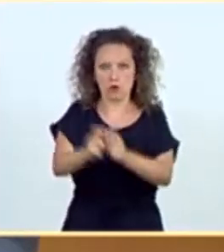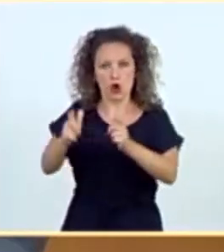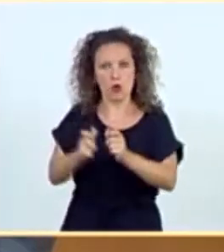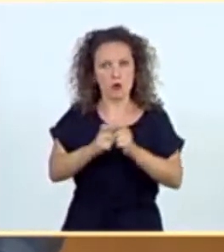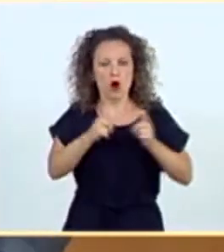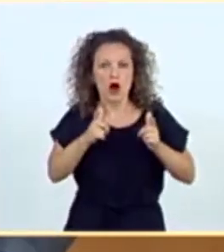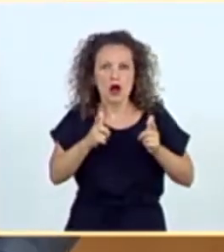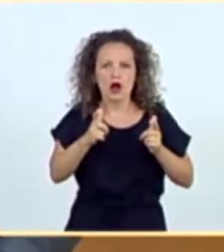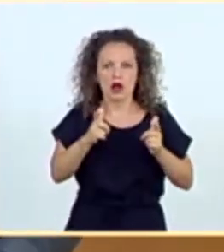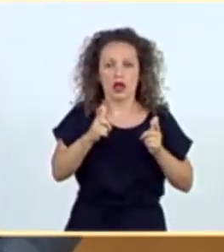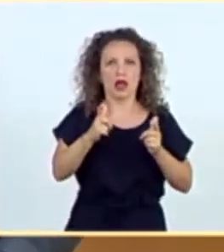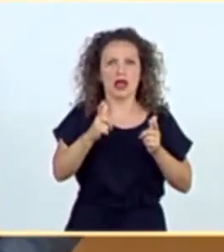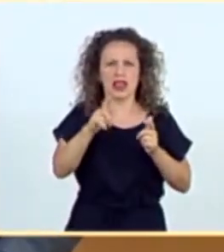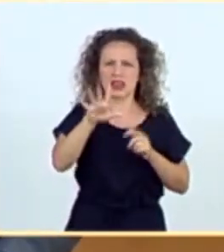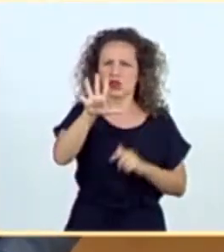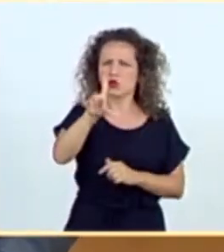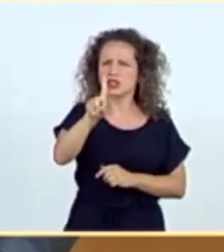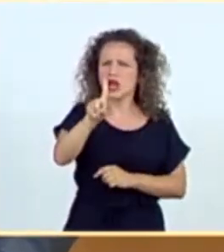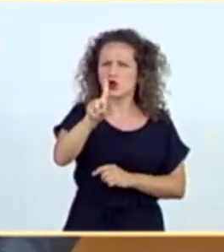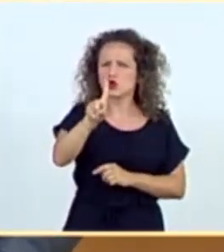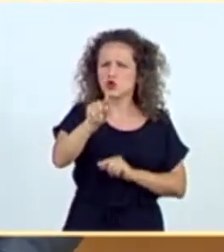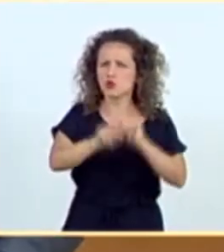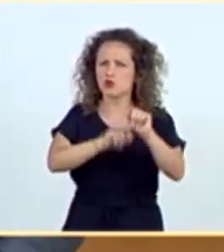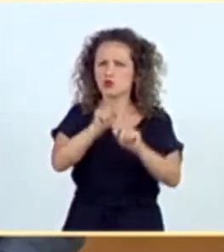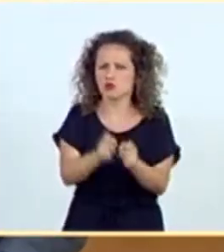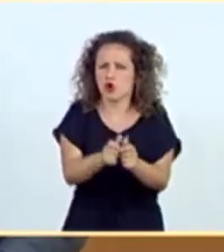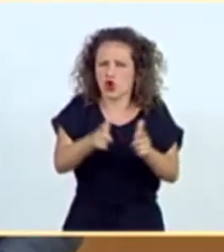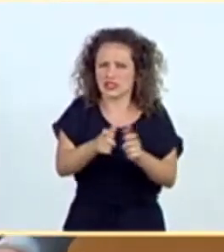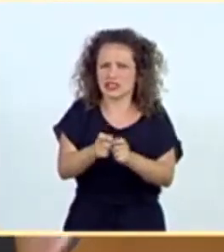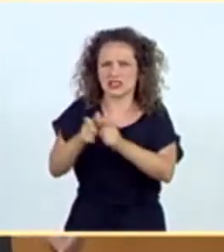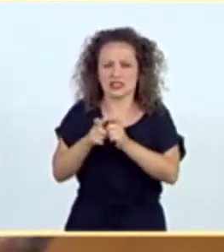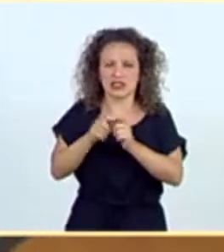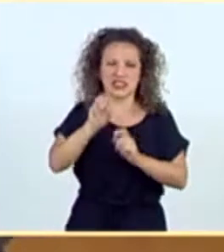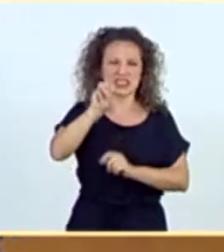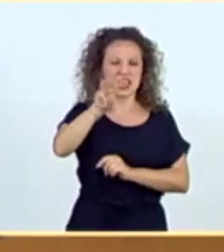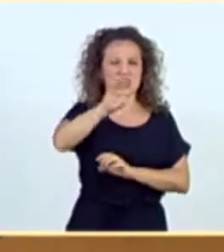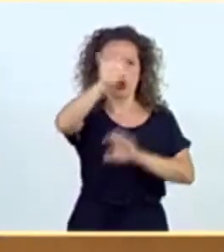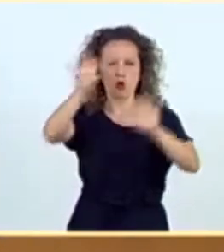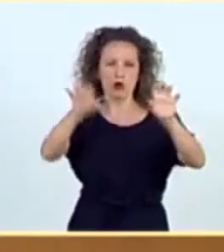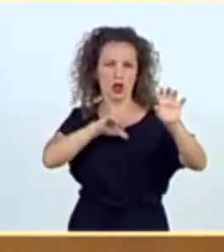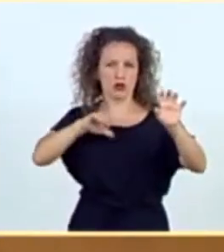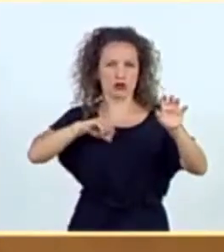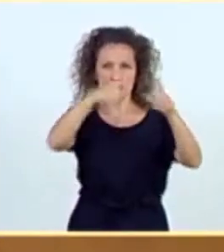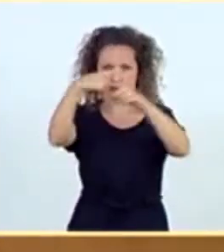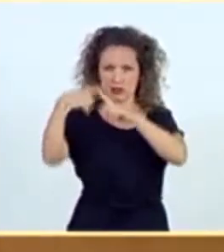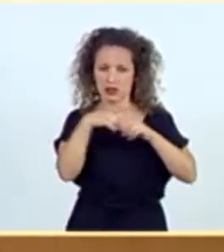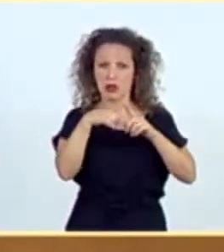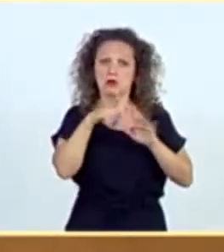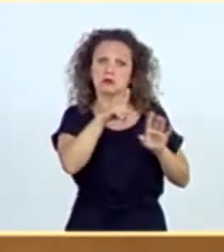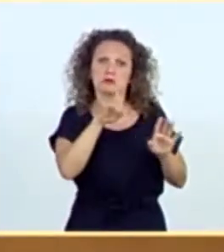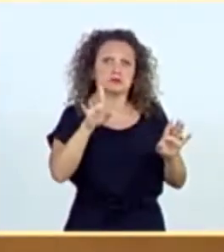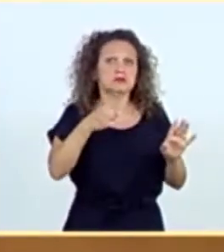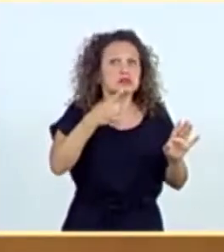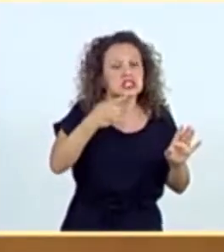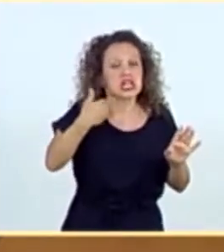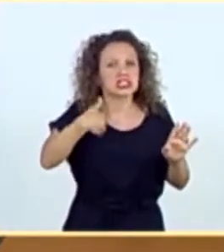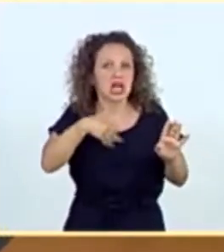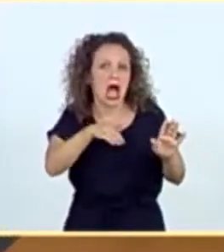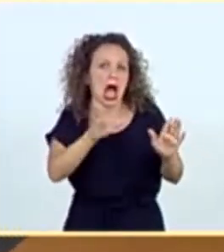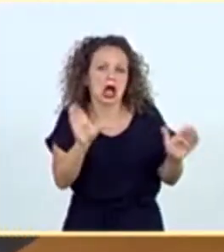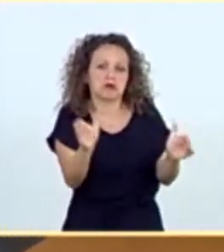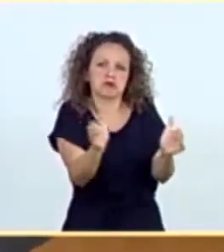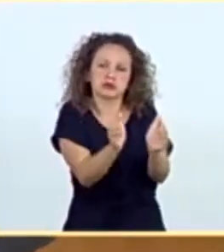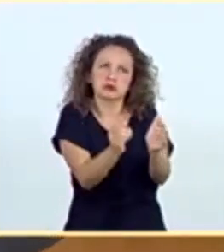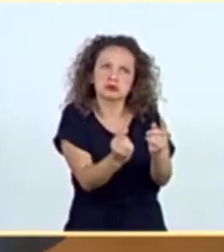comunidades de España, 51 brotes en 13 comunidades diferentes, a su juicio de momento localizados y puntuales.